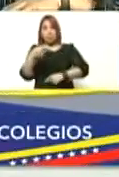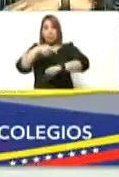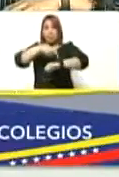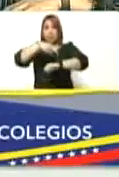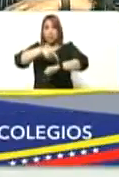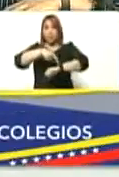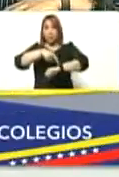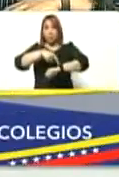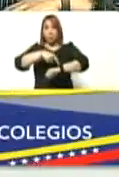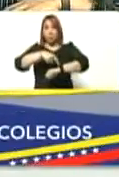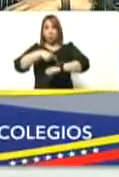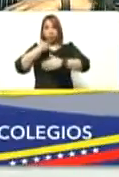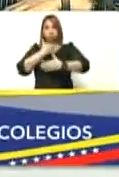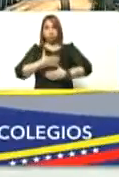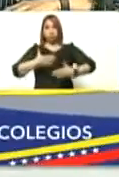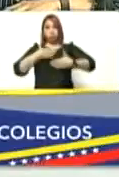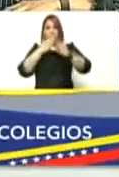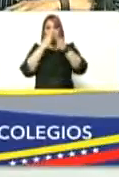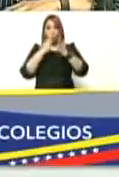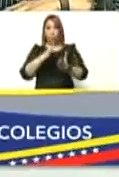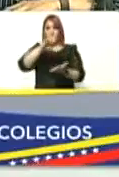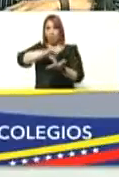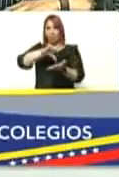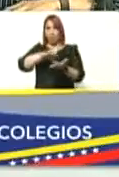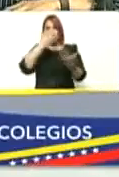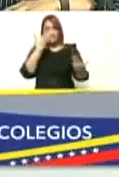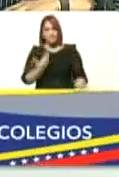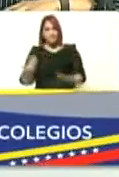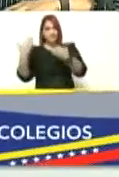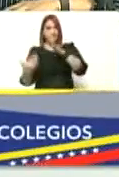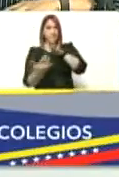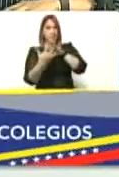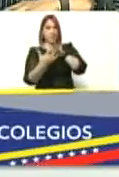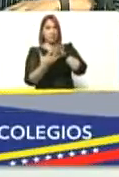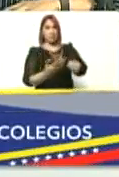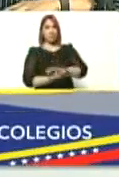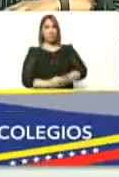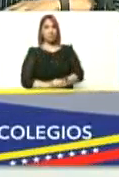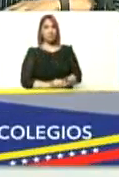y con calidad escuelas y liceos Yelitza Santaella adelante